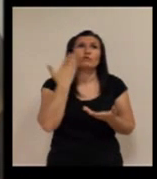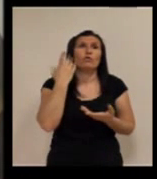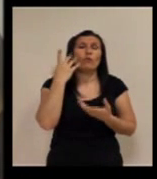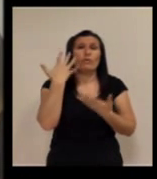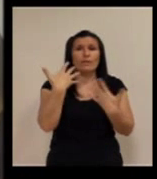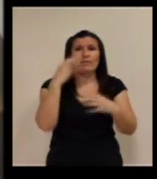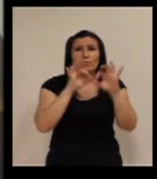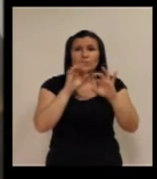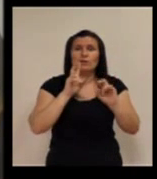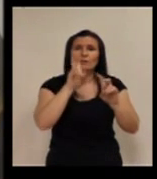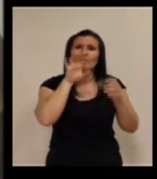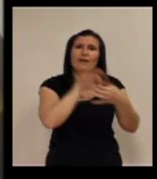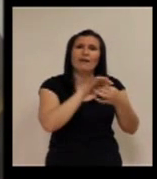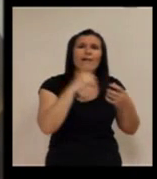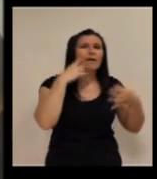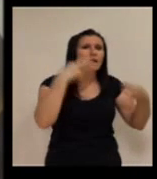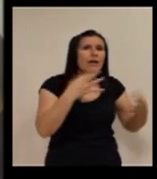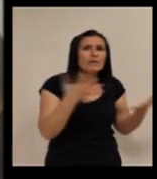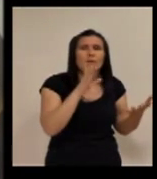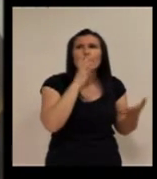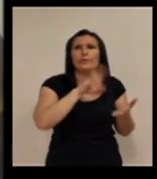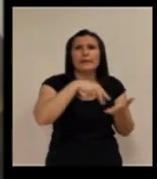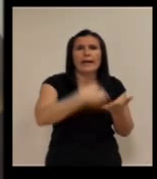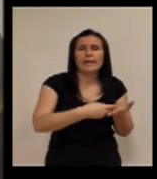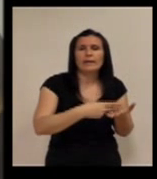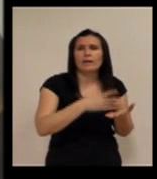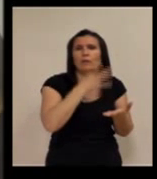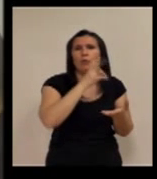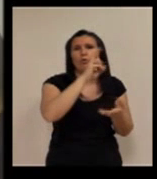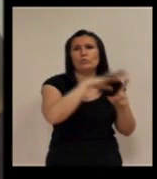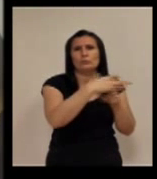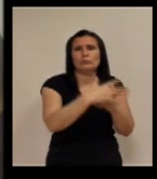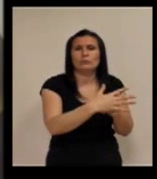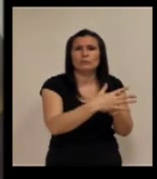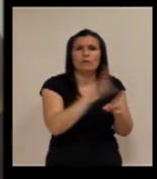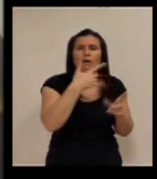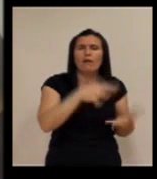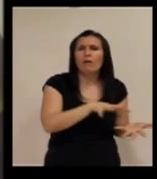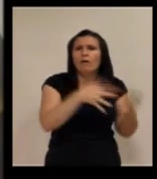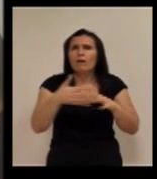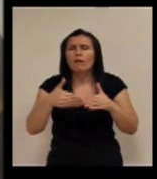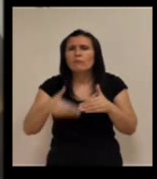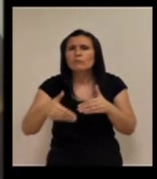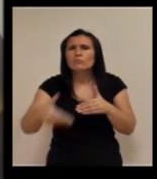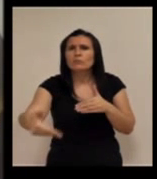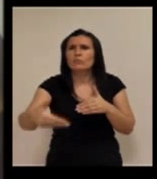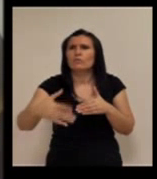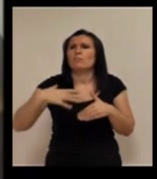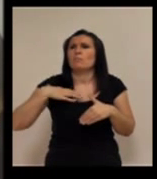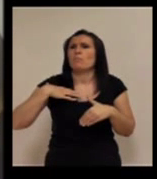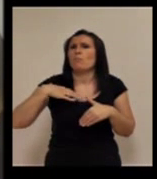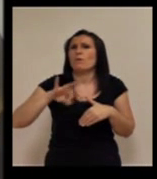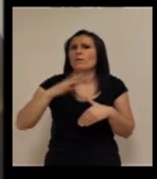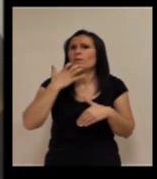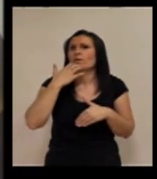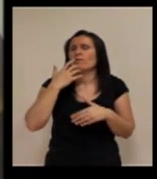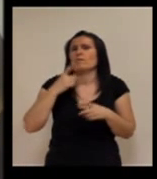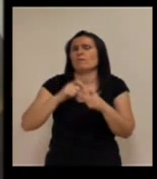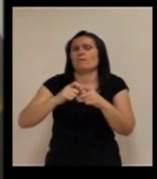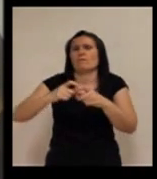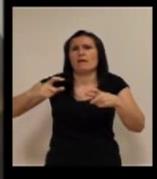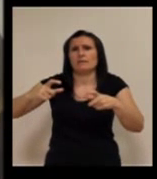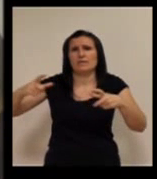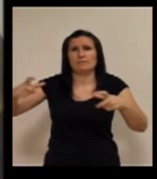ahora es un 10% de emergencia por caídas o humos o tal, puede llegar a convertirse en el futuro en algo que puede